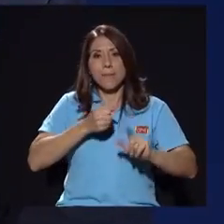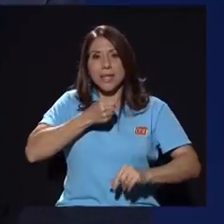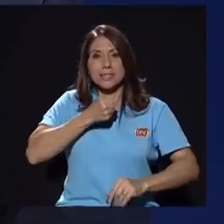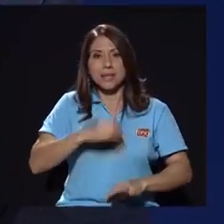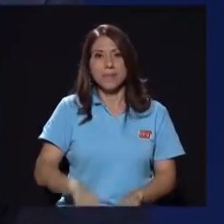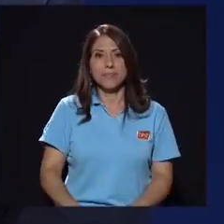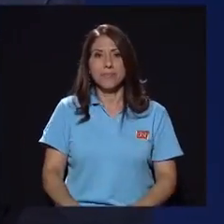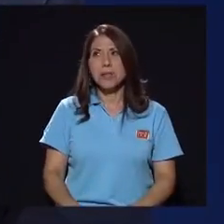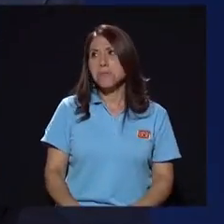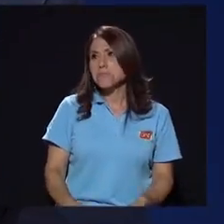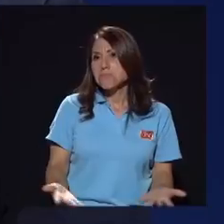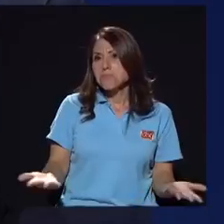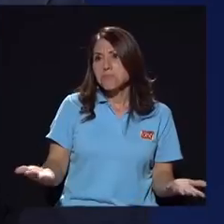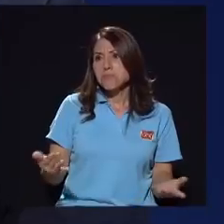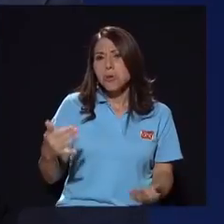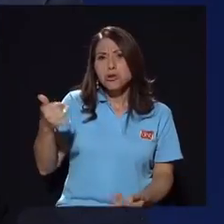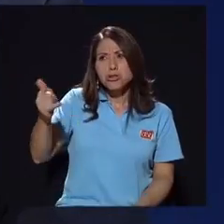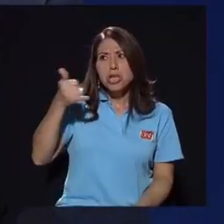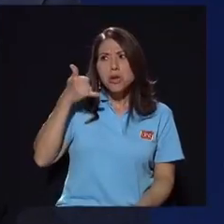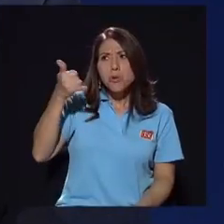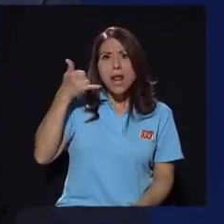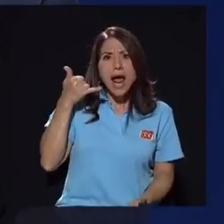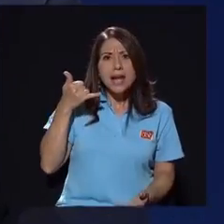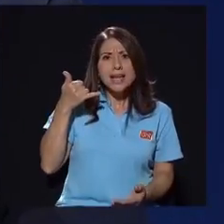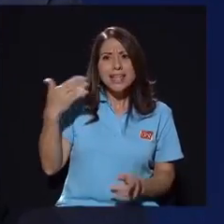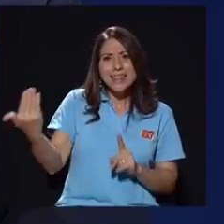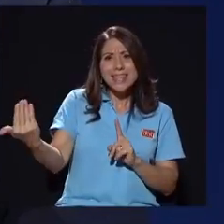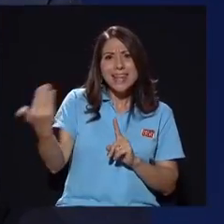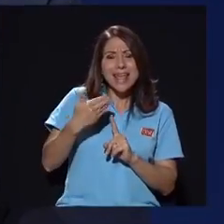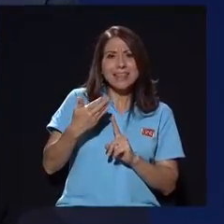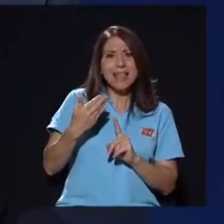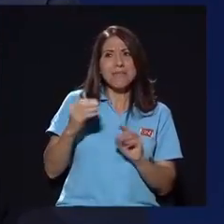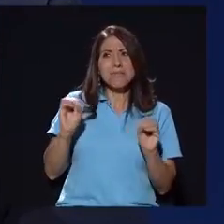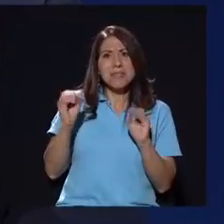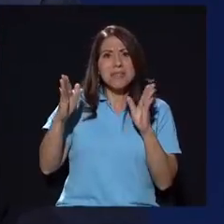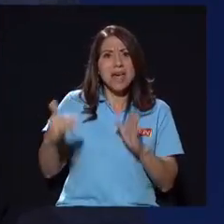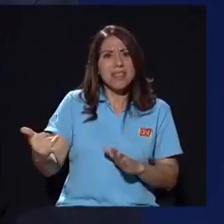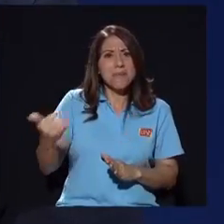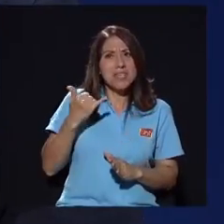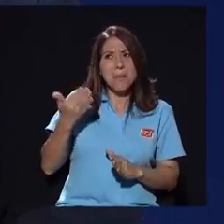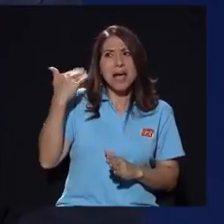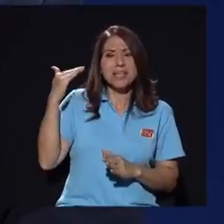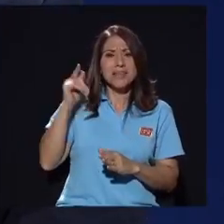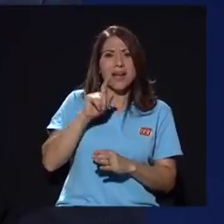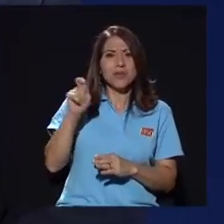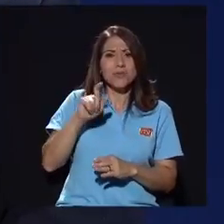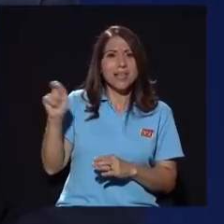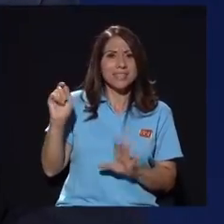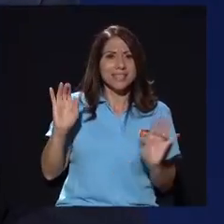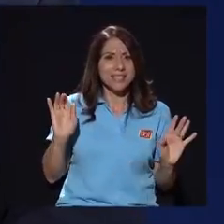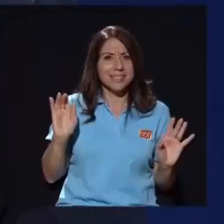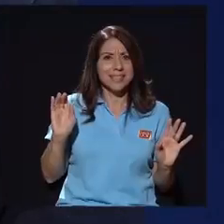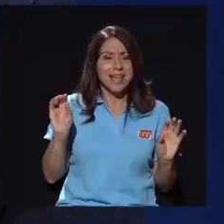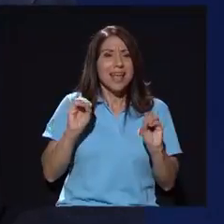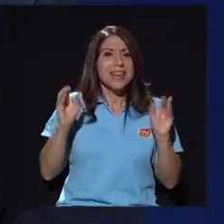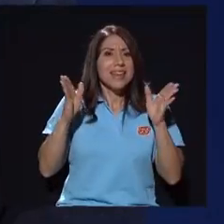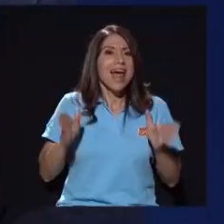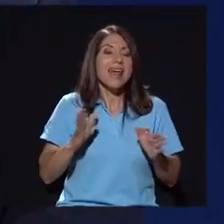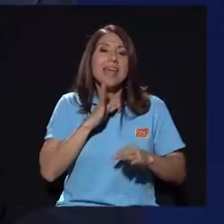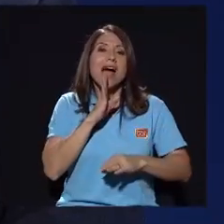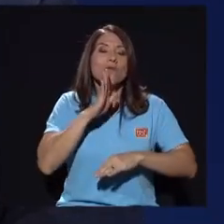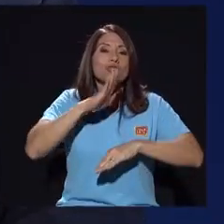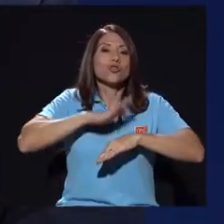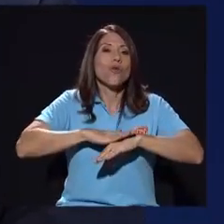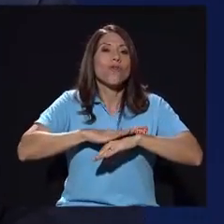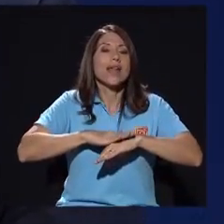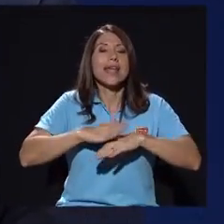línea directa a no me llama nadie desde hace varios meses nadie me refiero a mis fuentes mis fuentes desde hace podemos